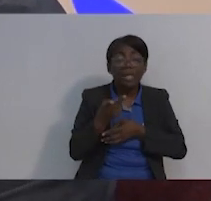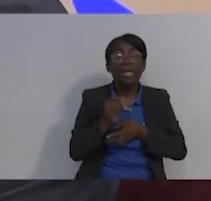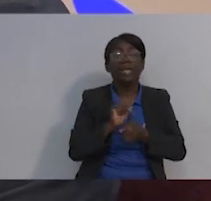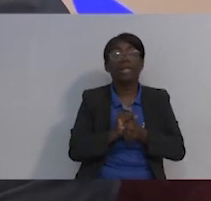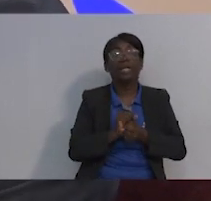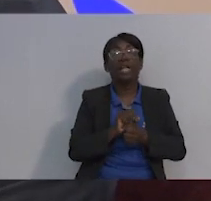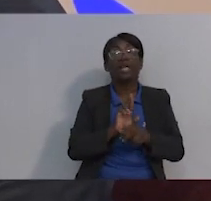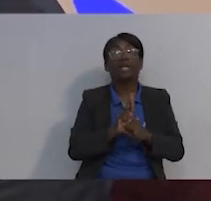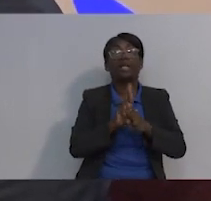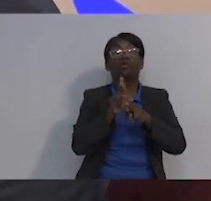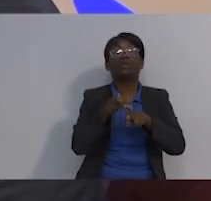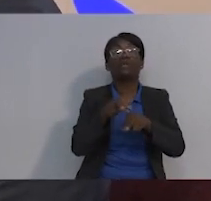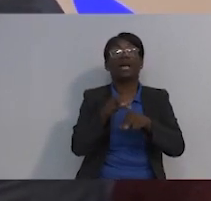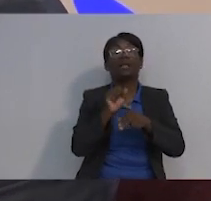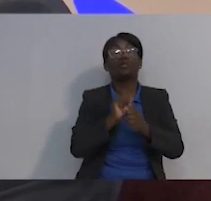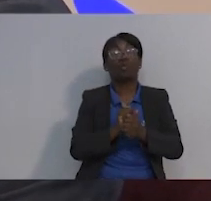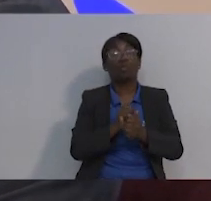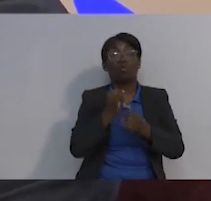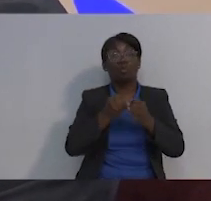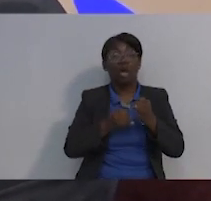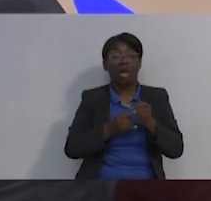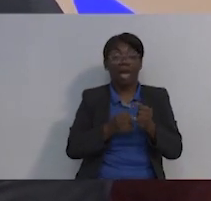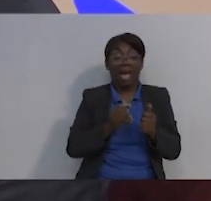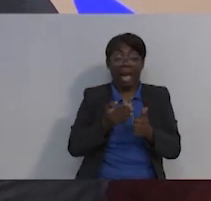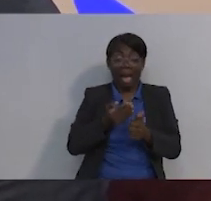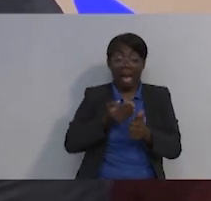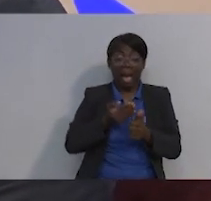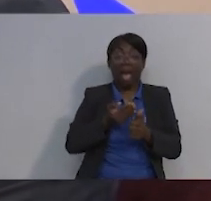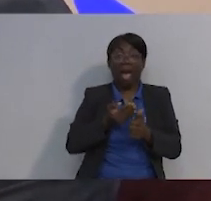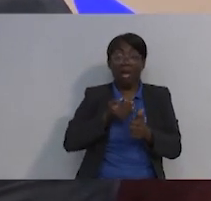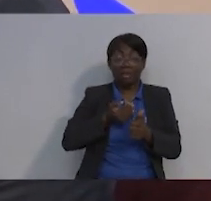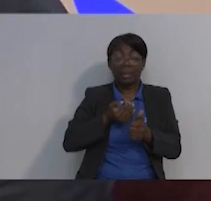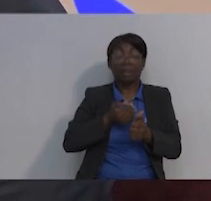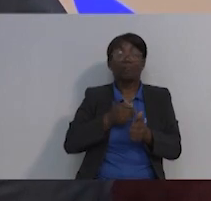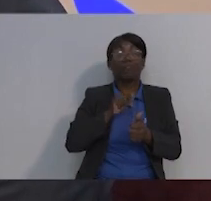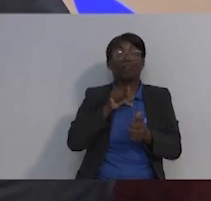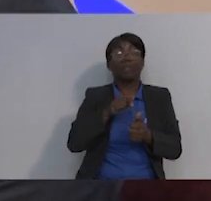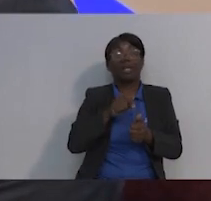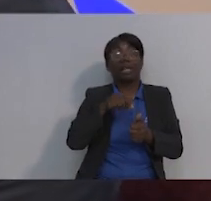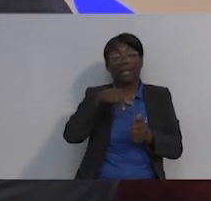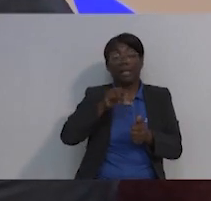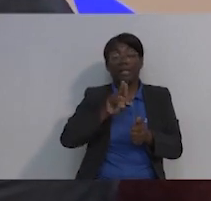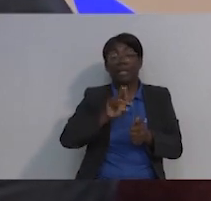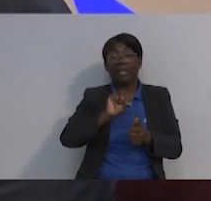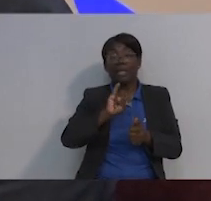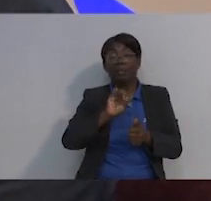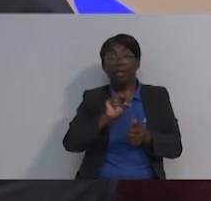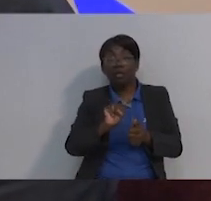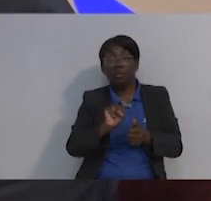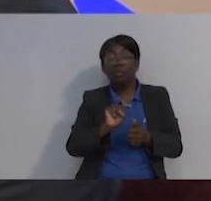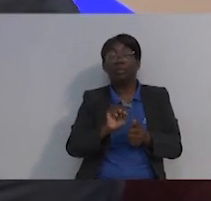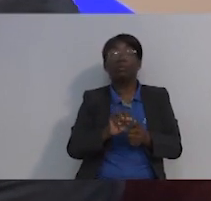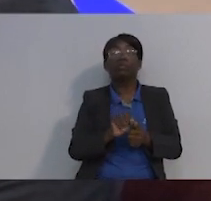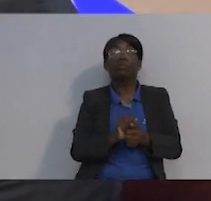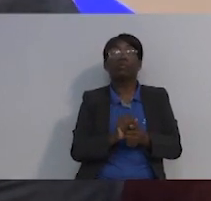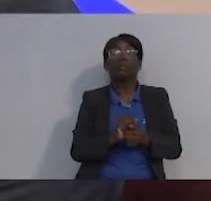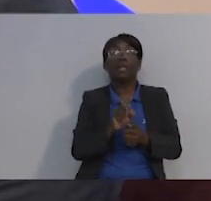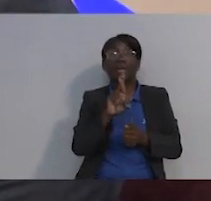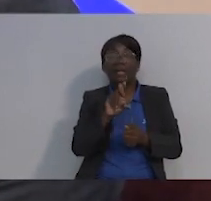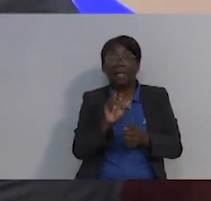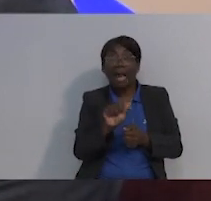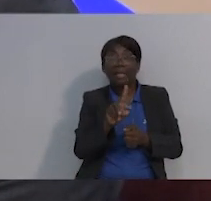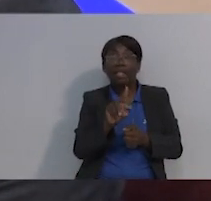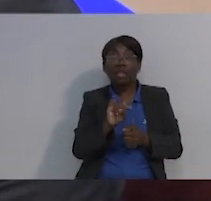después de los tratamientos de quimioterapia y radioterapia, el Instituto Oncológico Nacional cuenta también con el servicio de cirugía